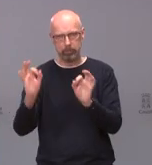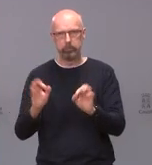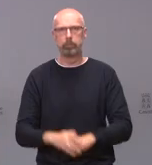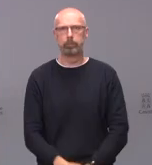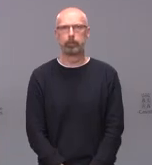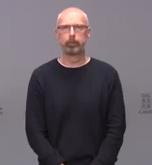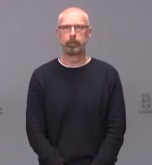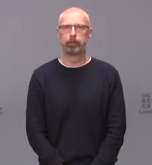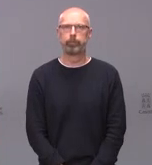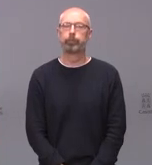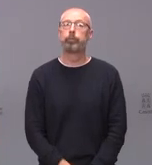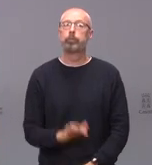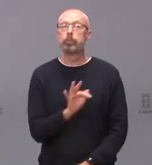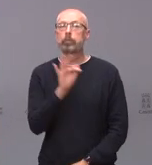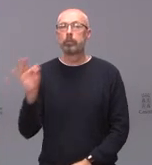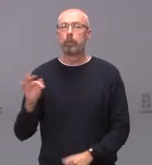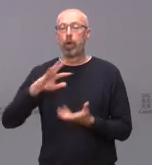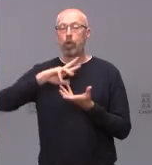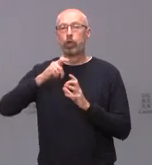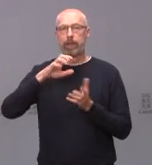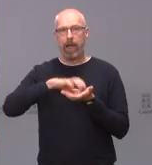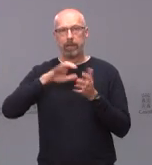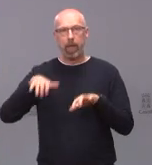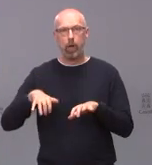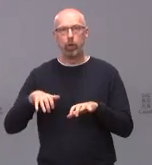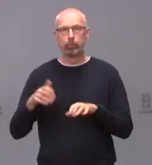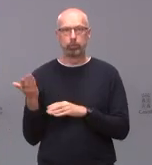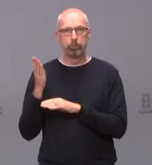Pues nos vamos ya a Noticias Castilla y León Luis Falcón adelante